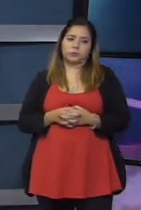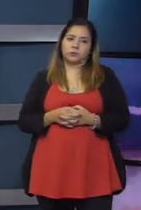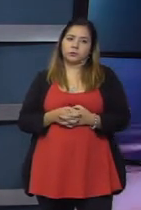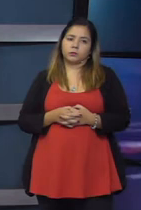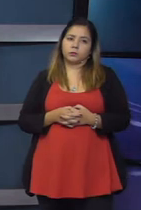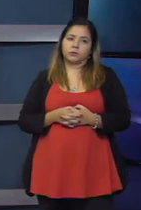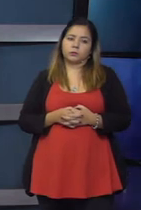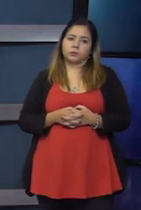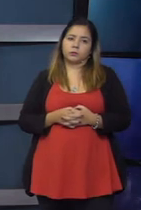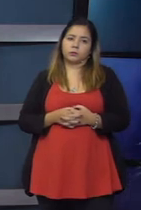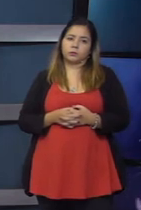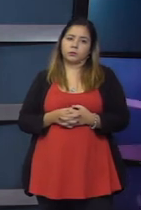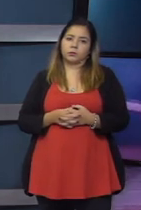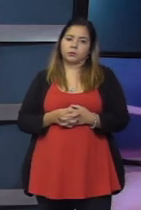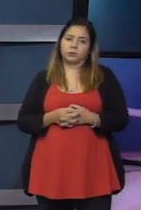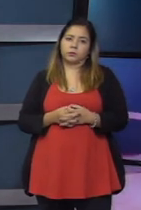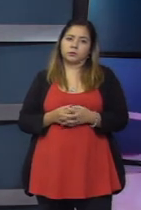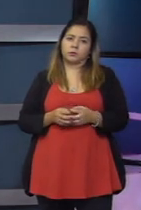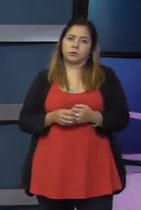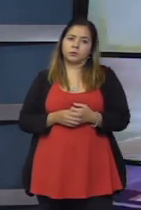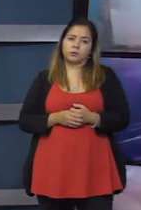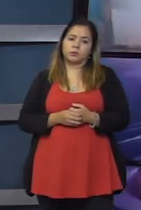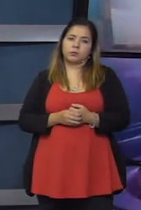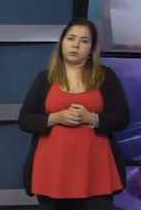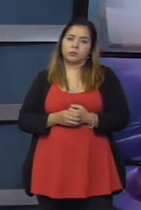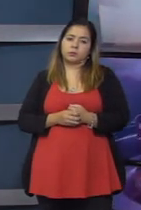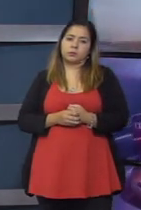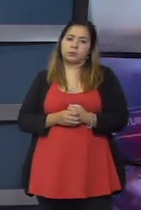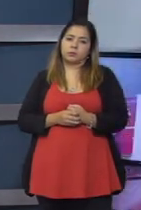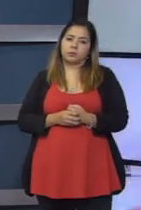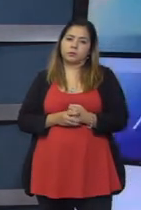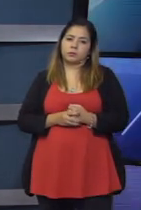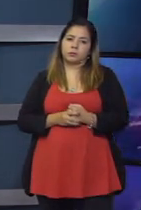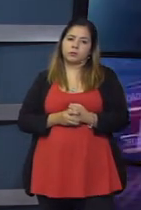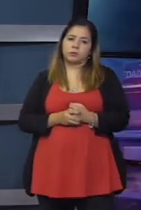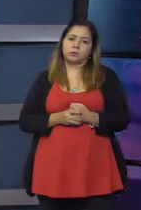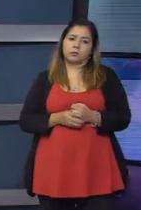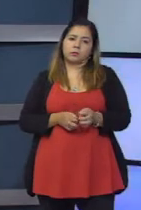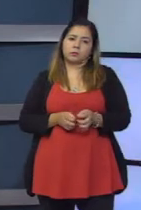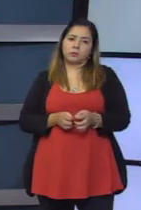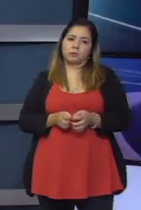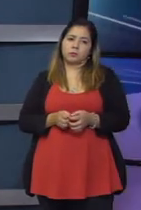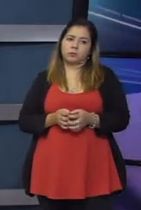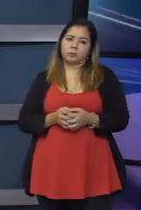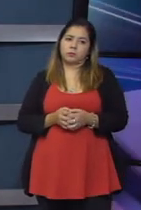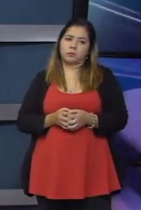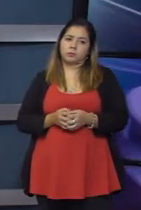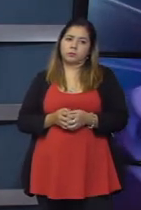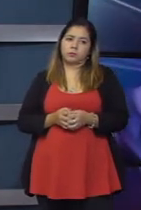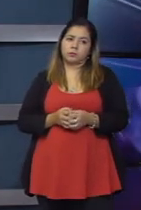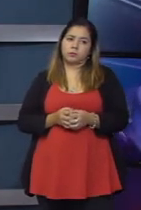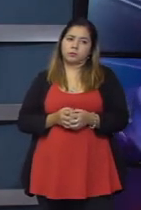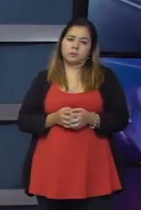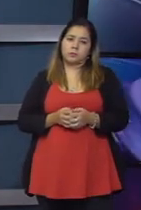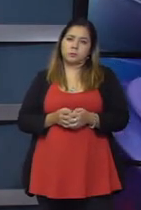también el Gobernador se ha impulsado un proyecto de ley para ponerle un costo a este